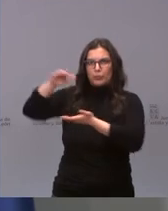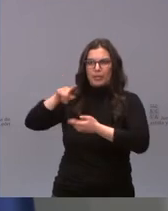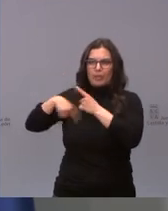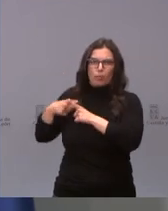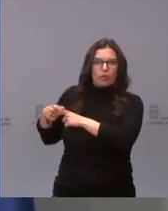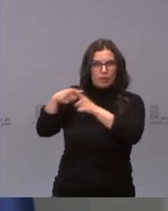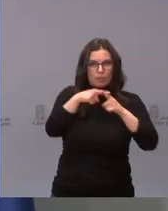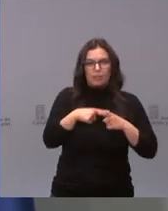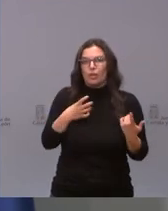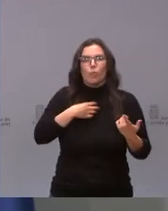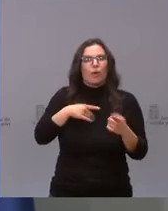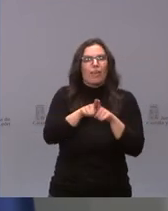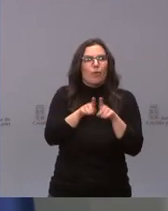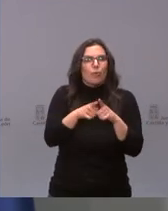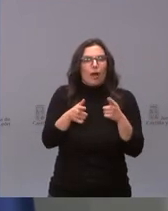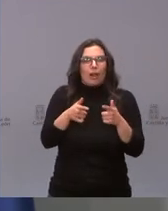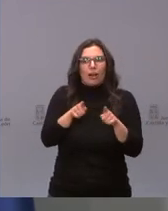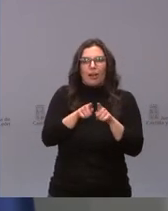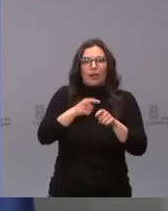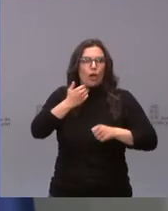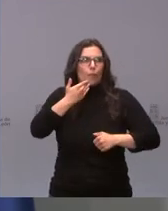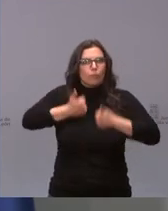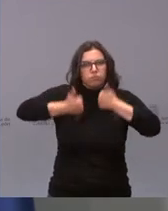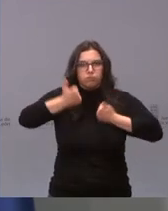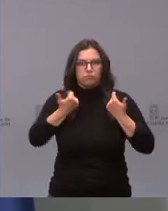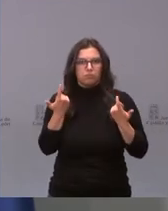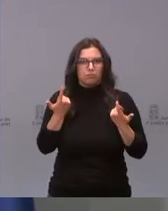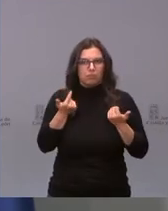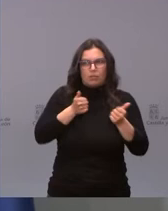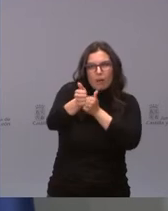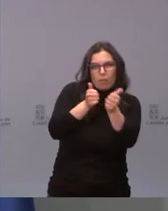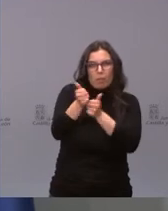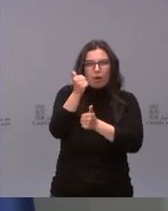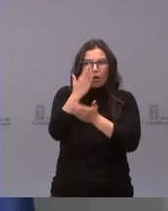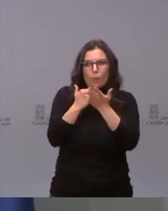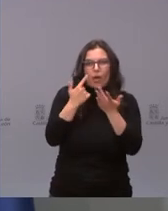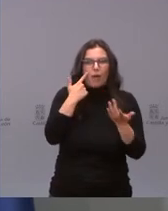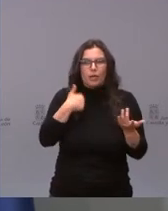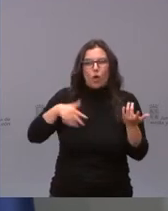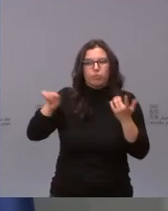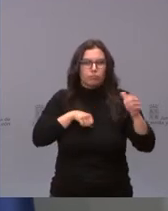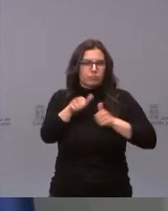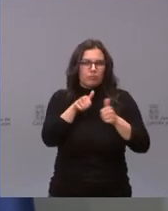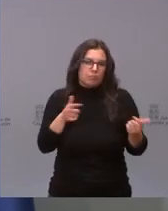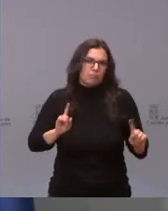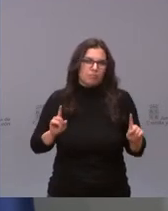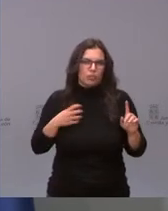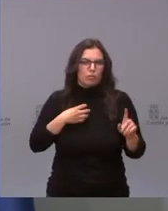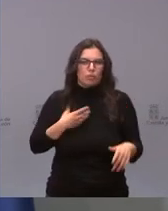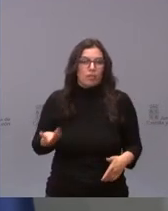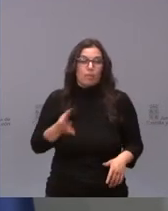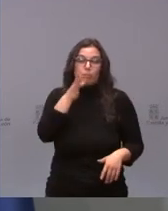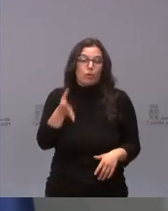en una carrera autonómica por este asunto, porque